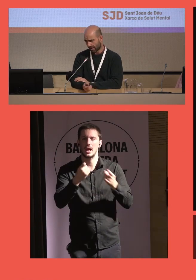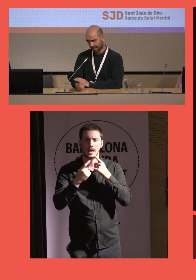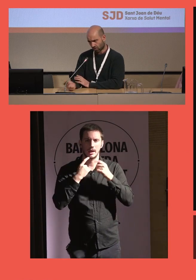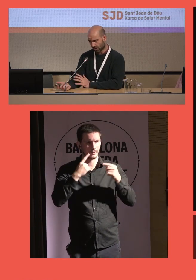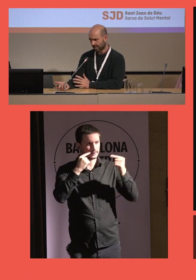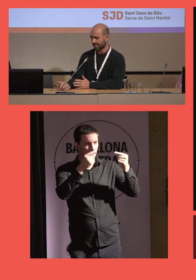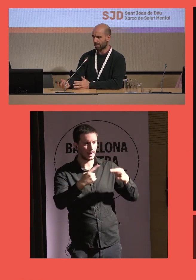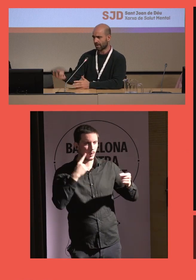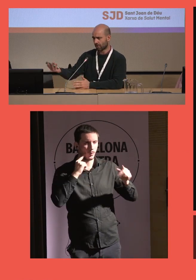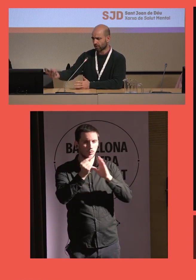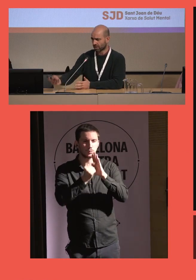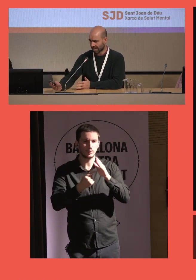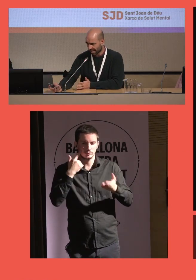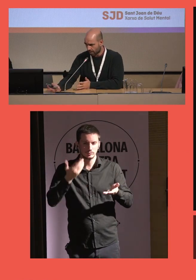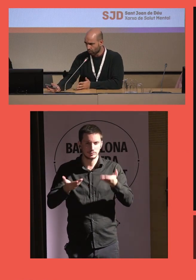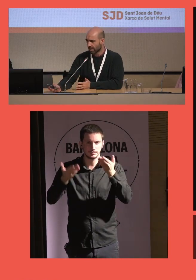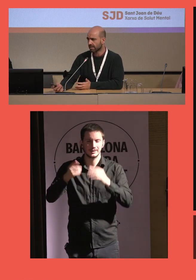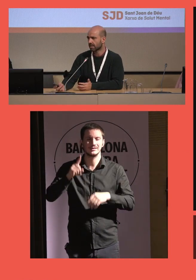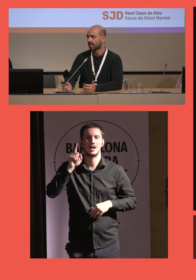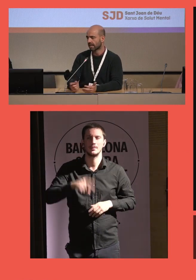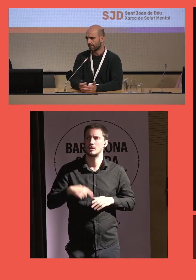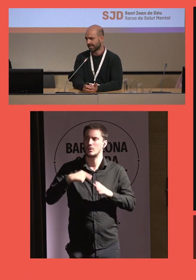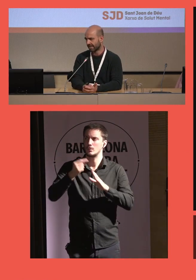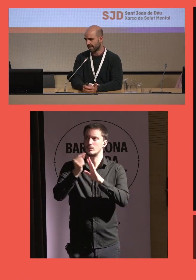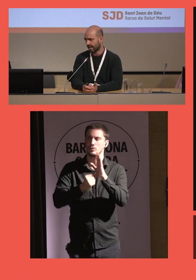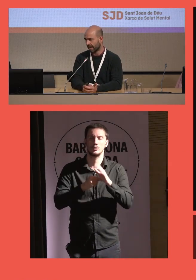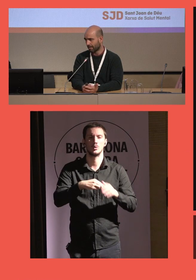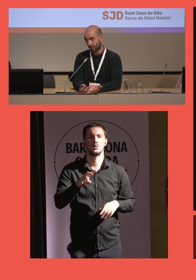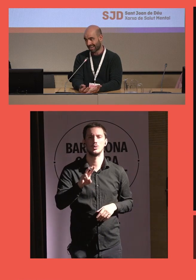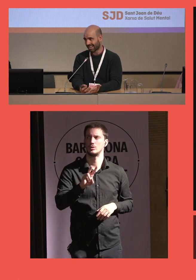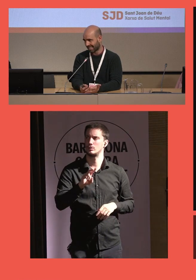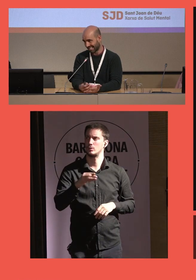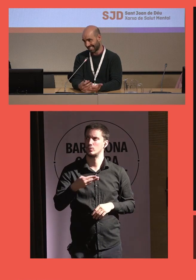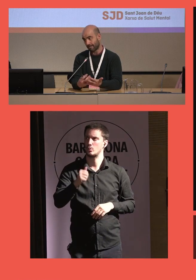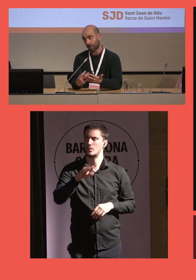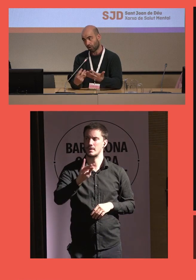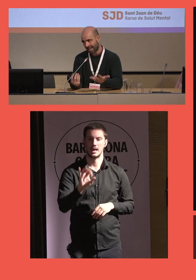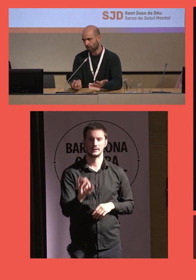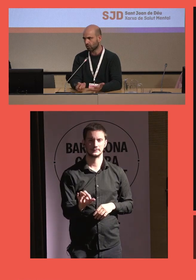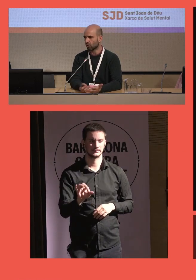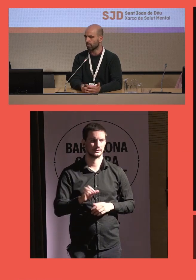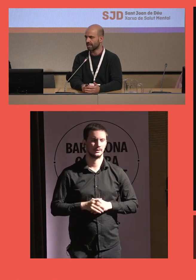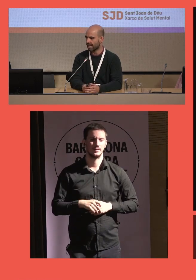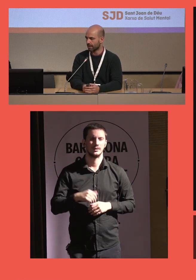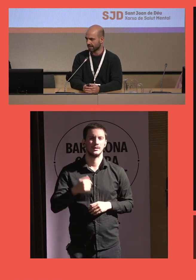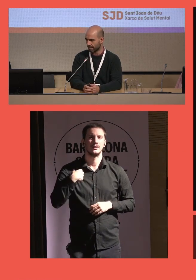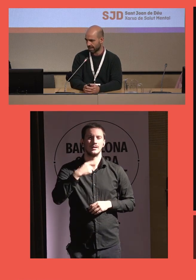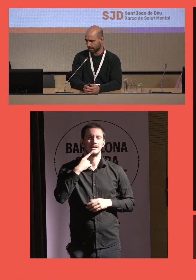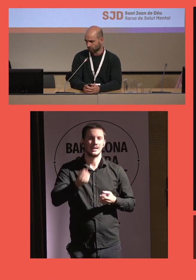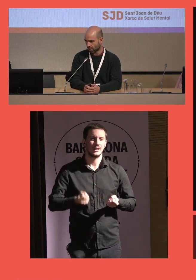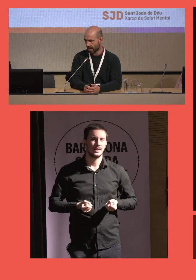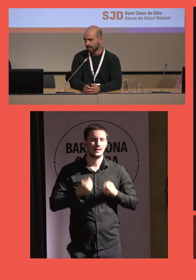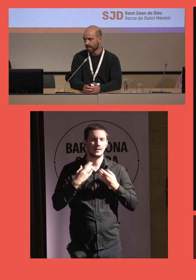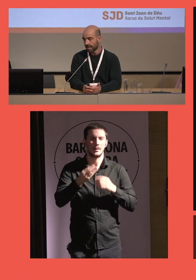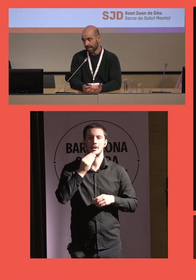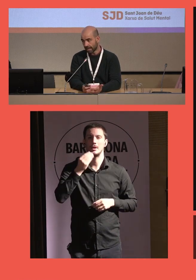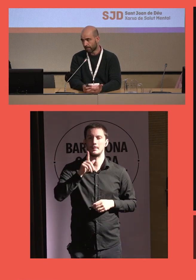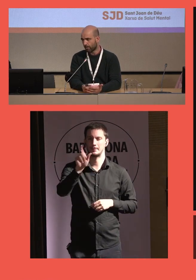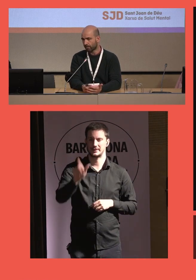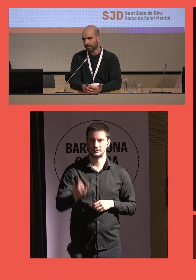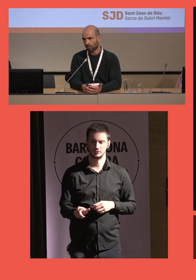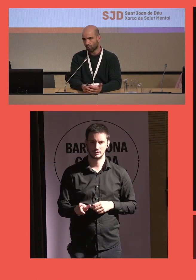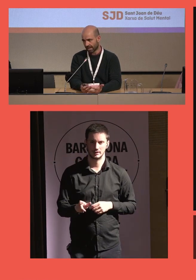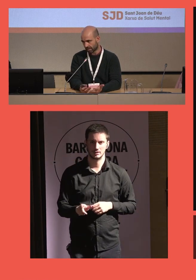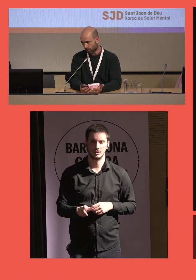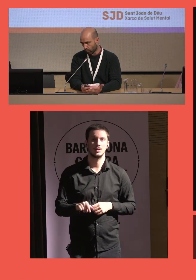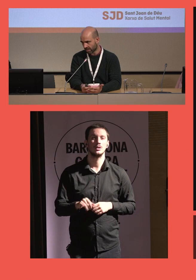Una de las cosas que también valoramos es la escala abudas que pretende valorar que se ha mejorado la autonomía y la iniciativa de la persona y